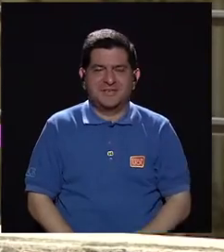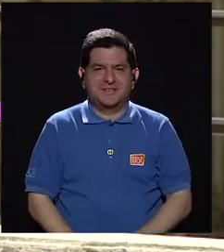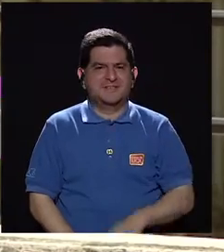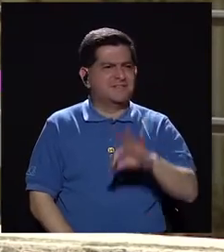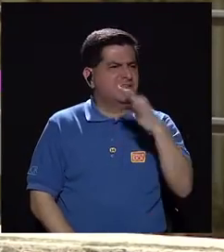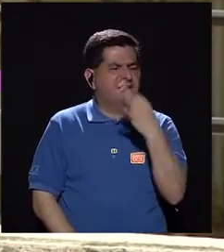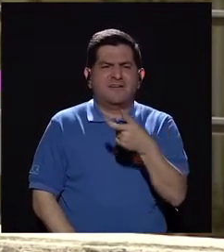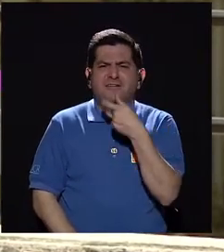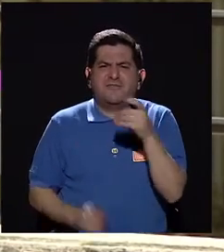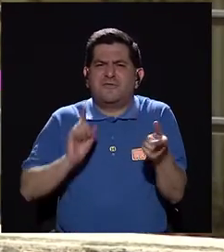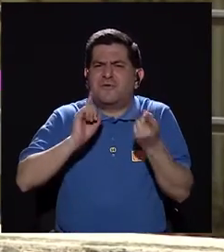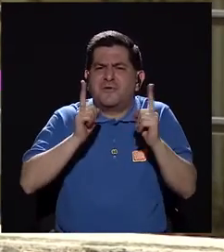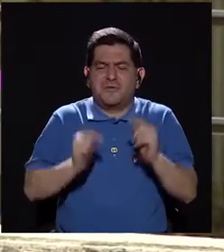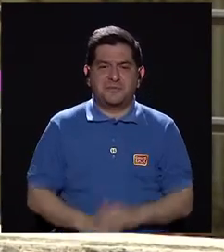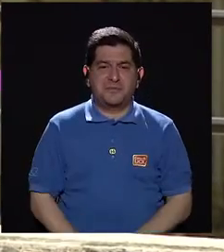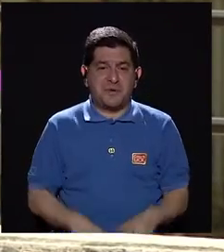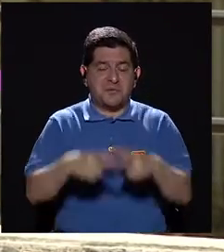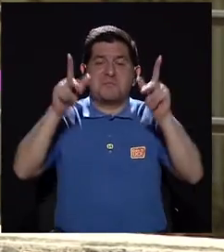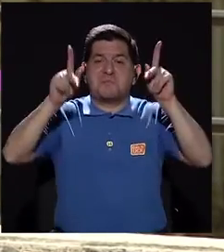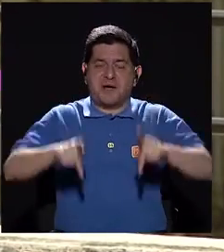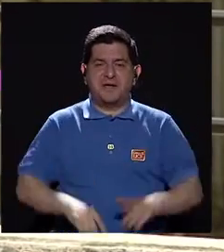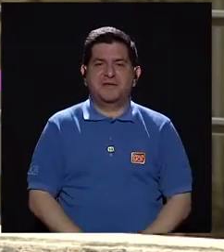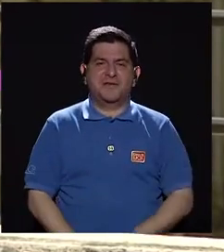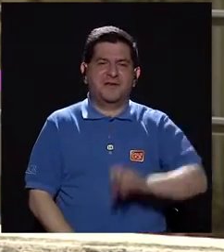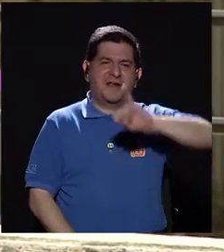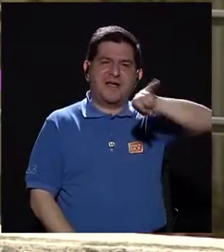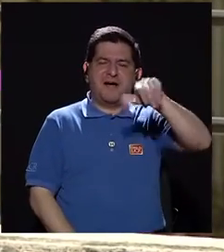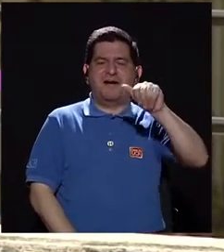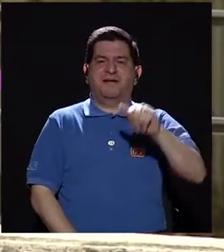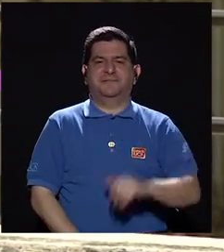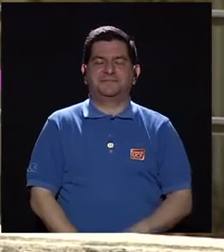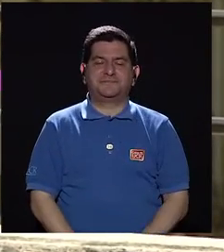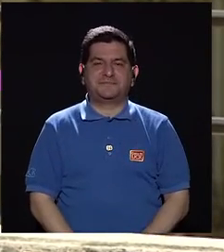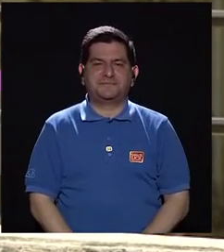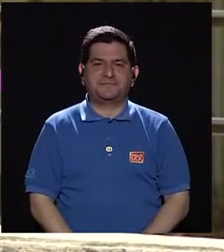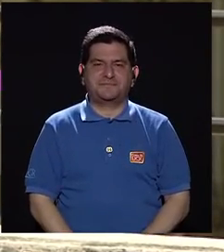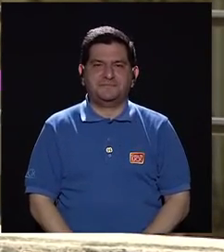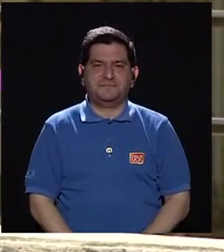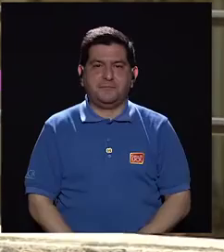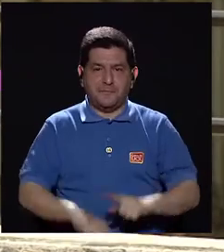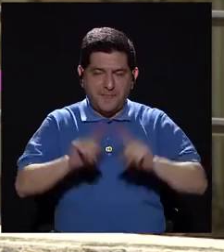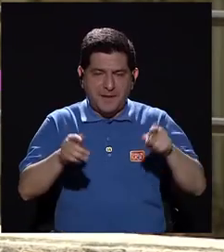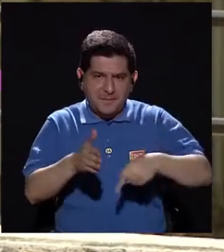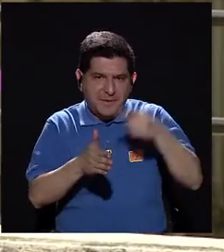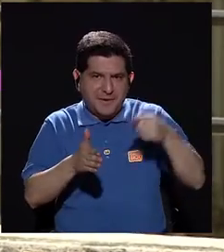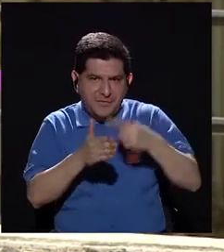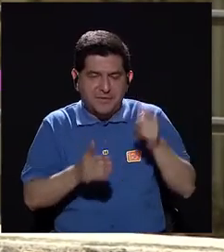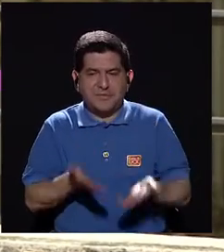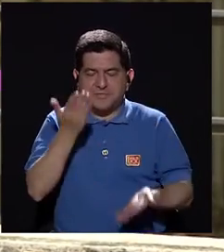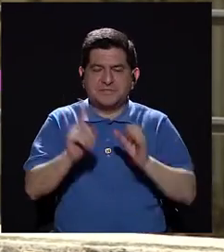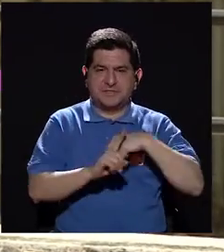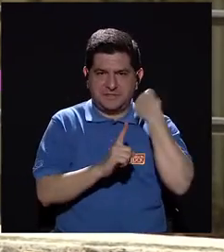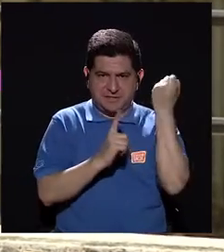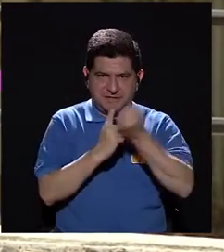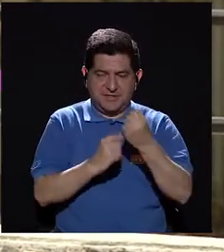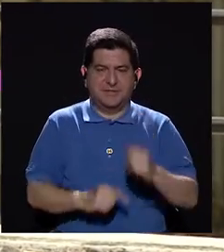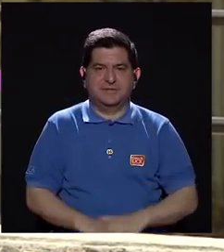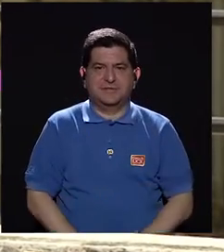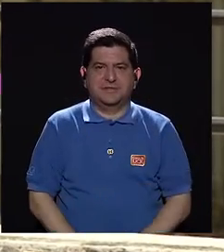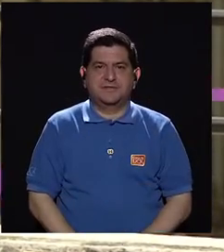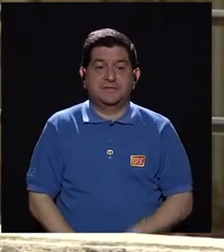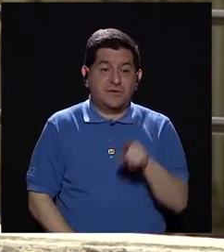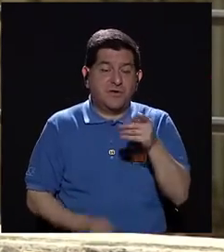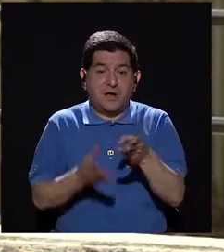como nos reímos. Normalmente la mayoría de personas se ríen con ja, pero en algún momento, por alguna situación